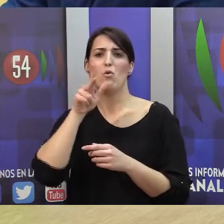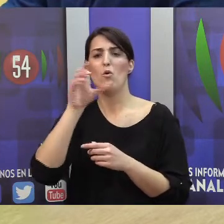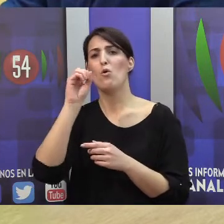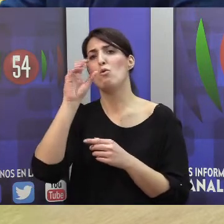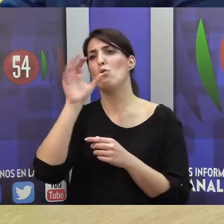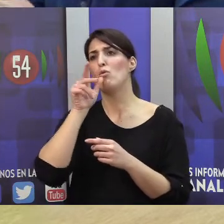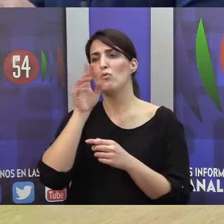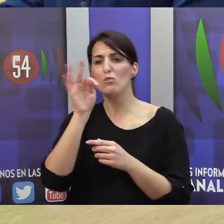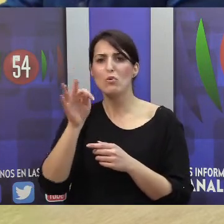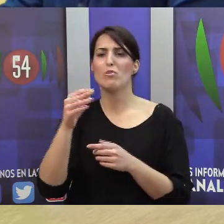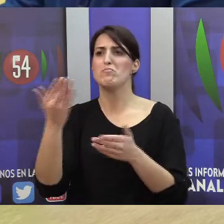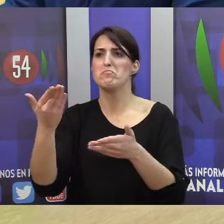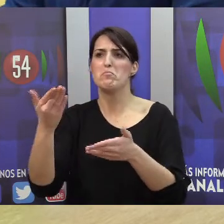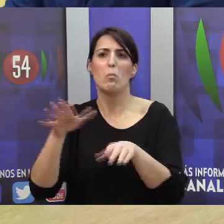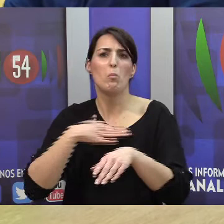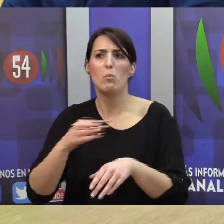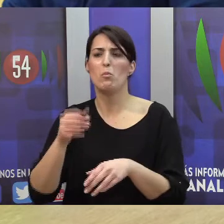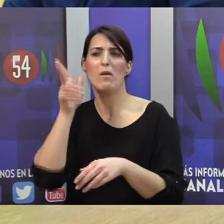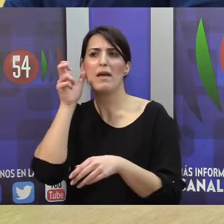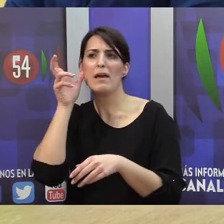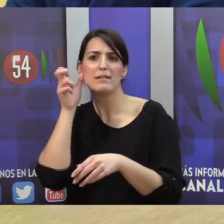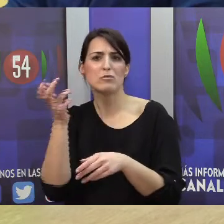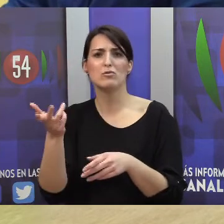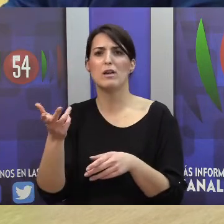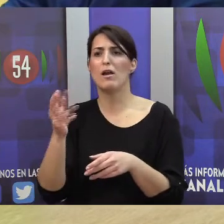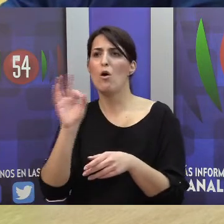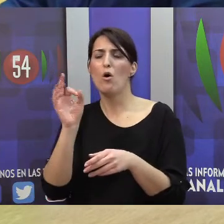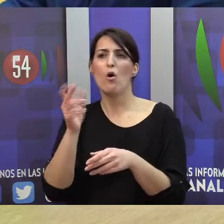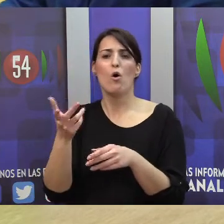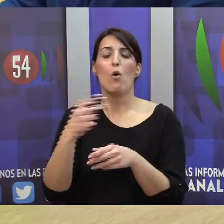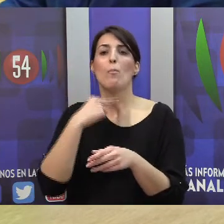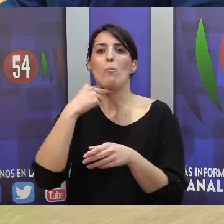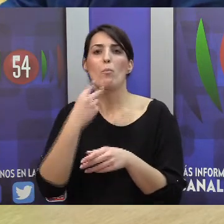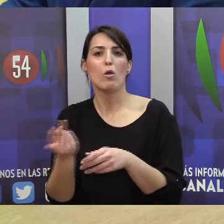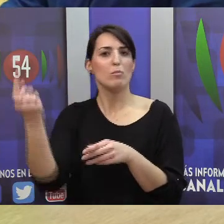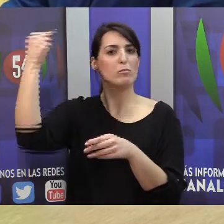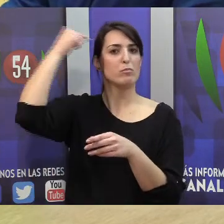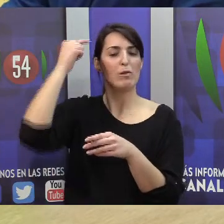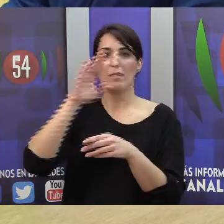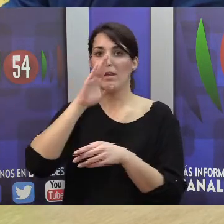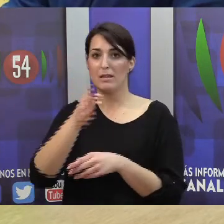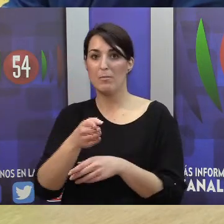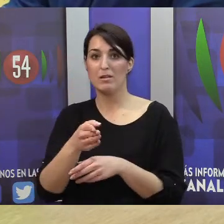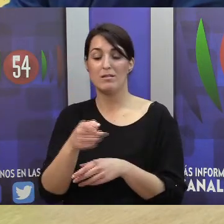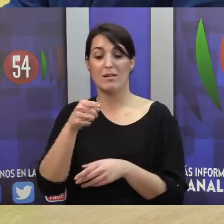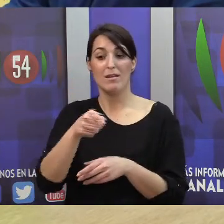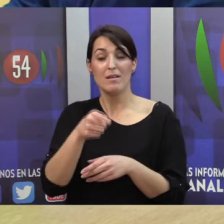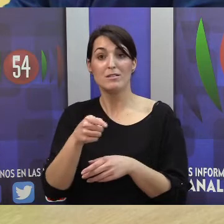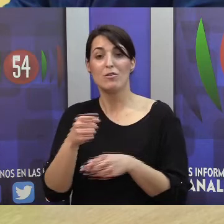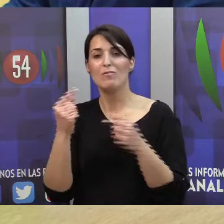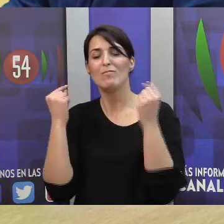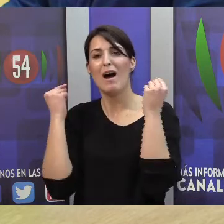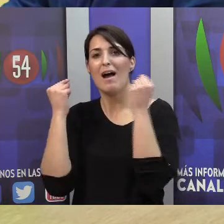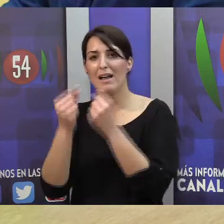audífono. O sea, que todas estas cosas, lo único, que no están pensadas para personas sordas, y ahí está Aransburg, y ahí están los equipos